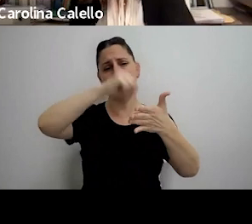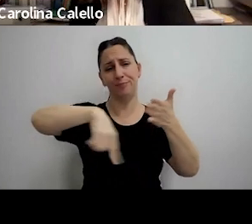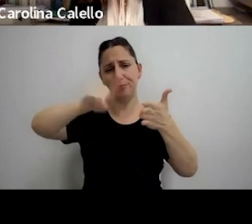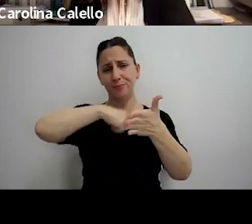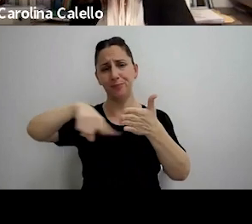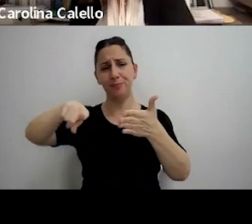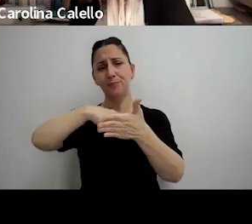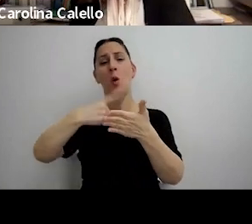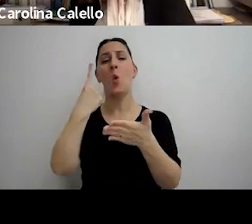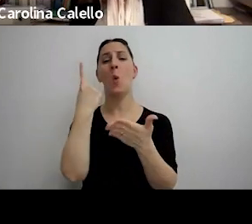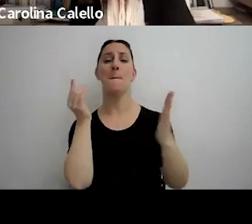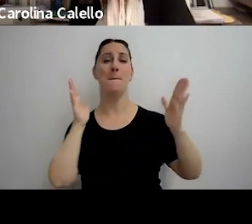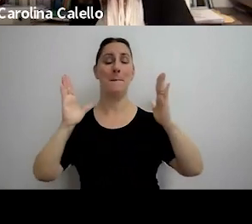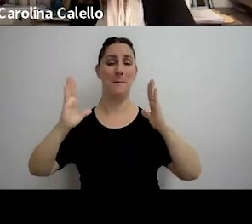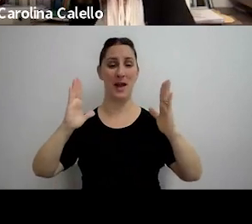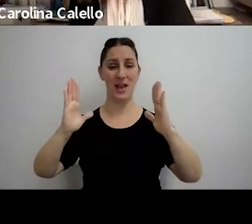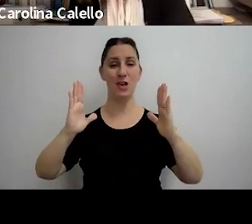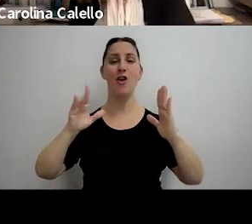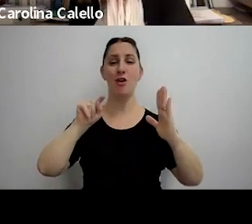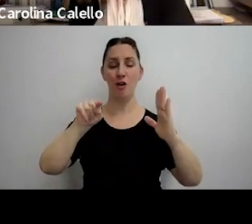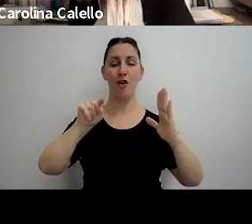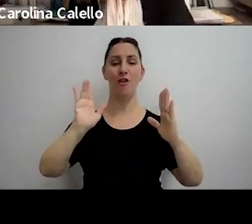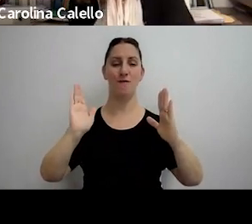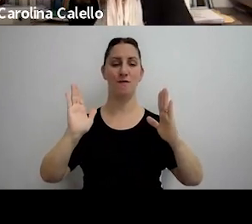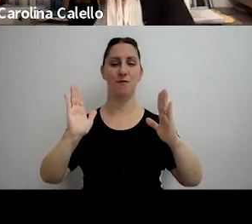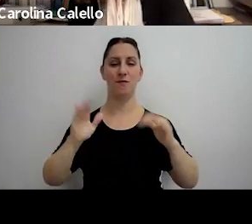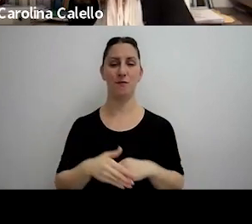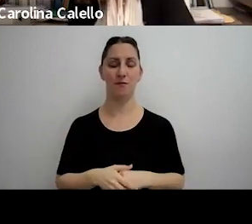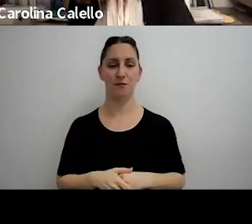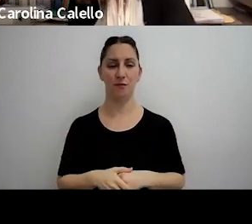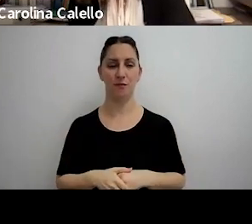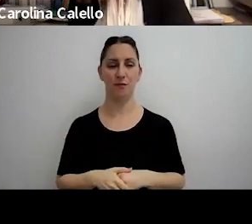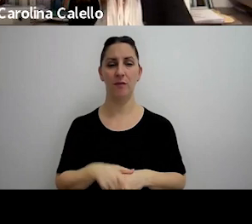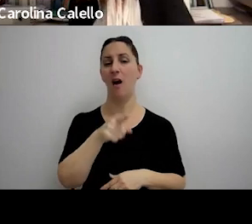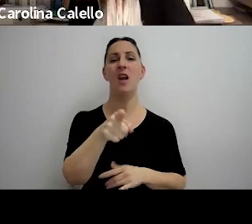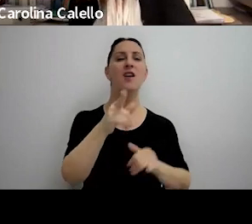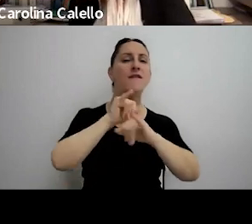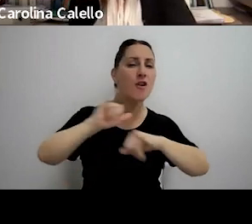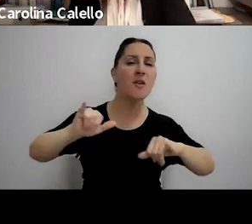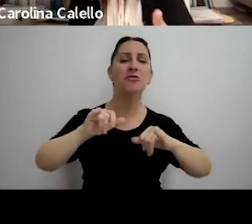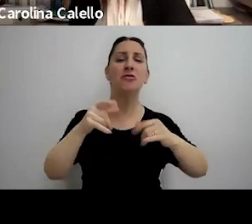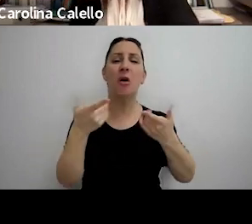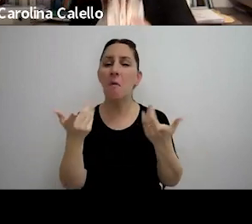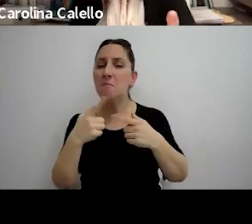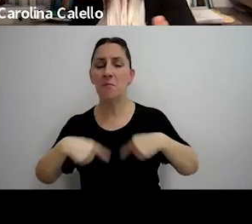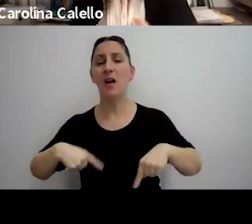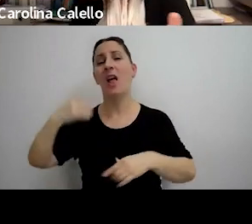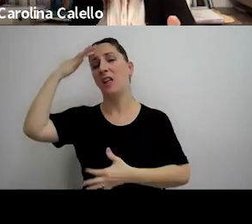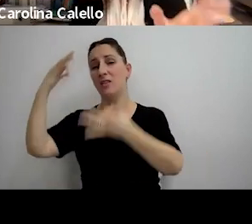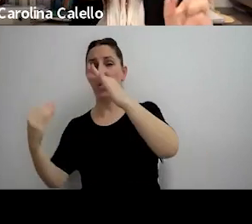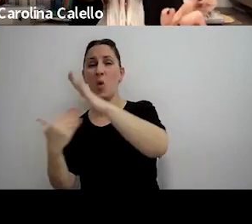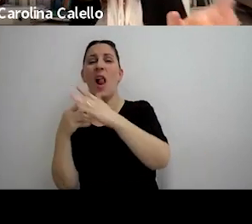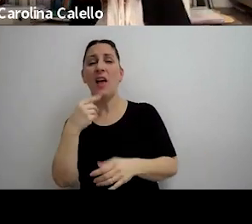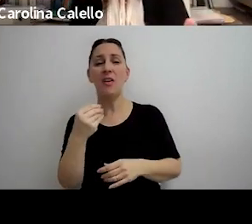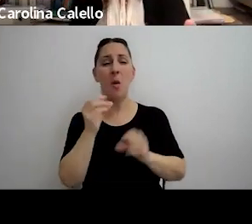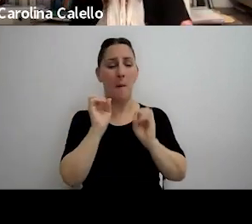uno de los periodos no estaba no había datos porque lo que dijo el tribunal es bueno si ya estaba